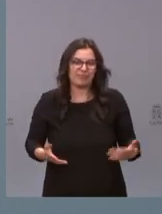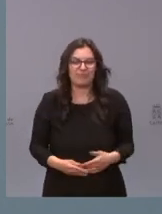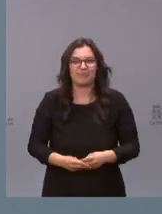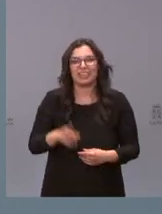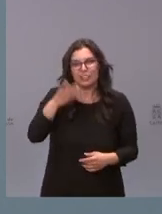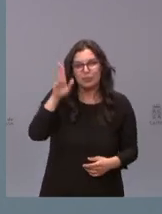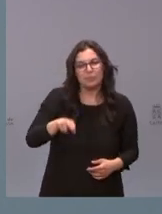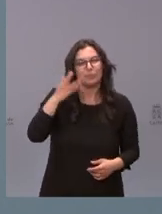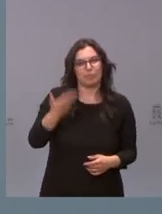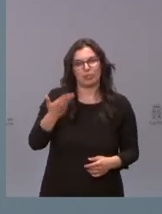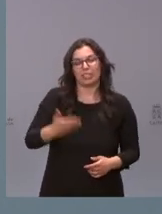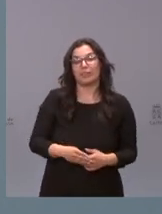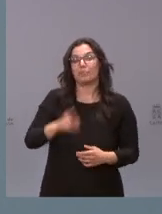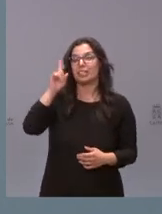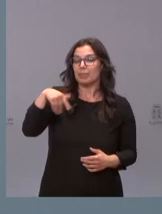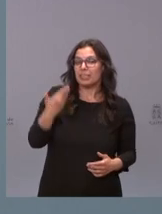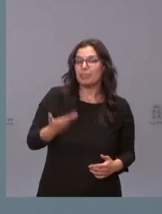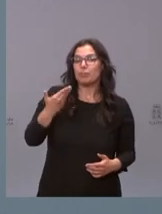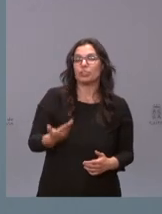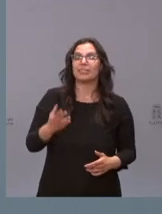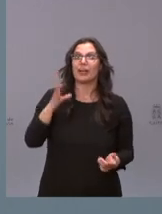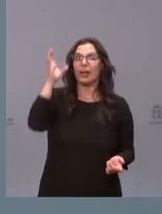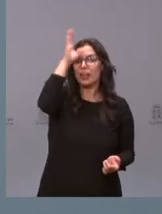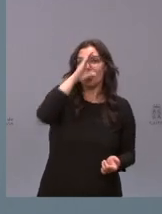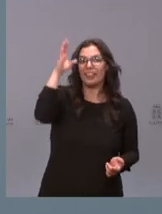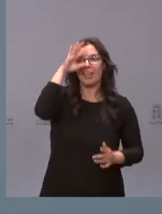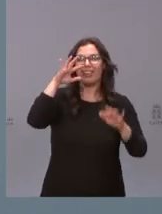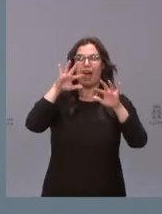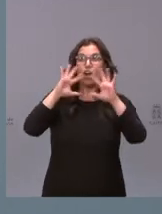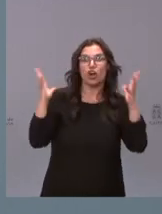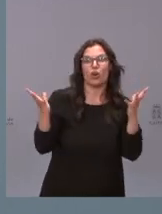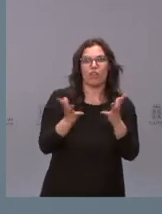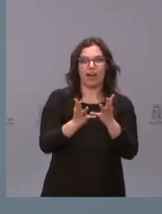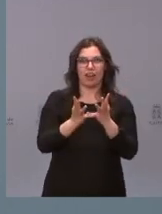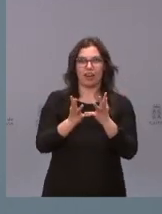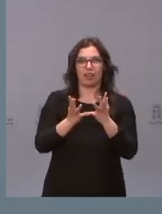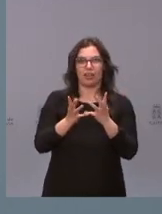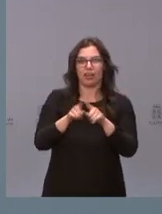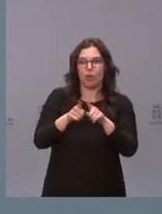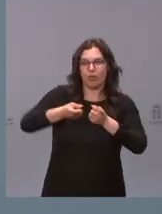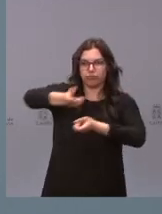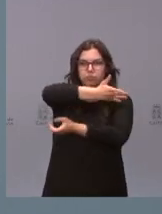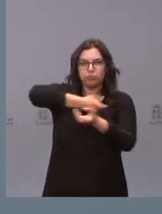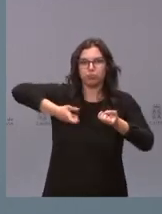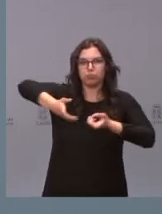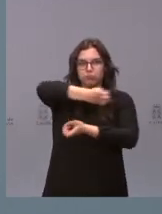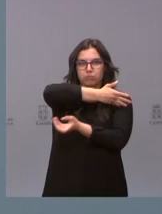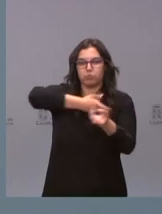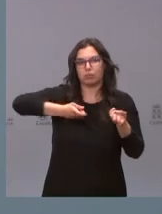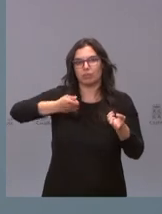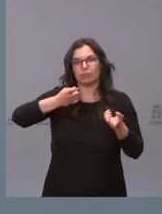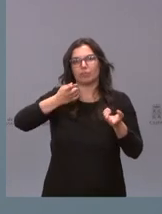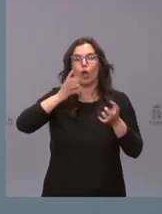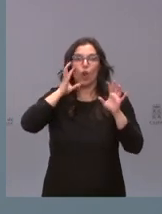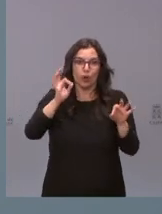es lo importante y luego también es importante que la ciencia sea global es decir que haya interacción entre todos pero que duda cabe que